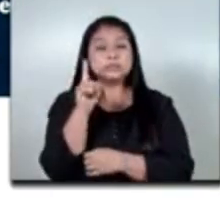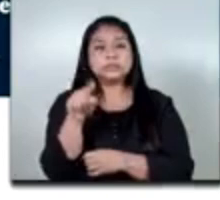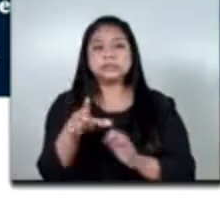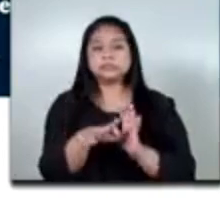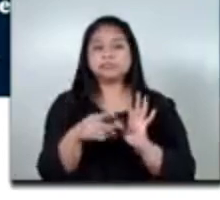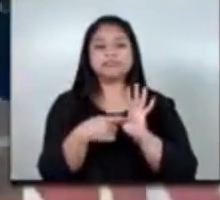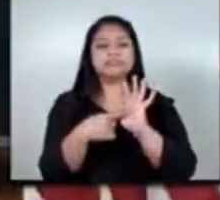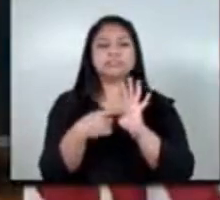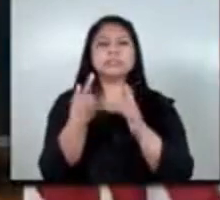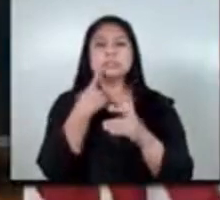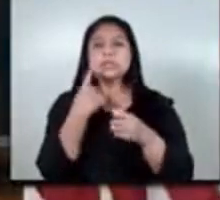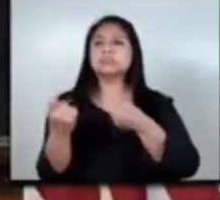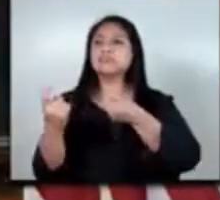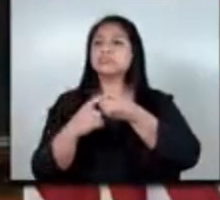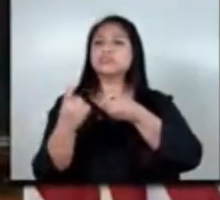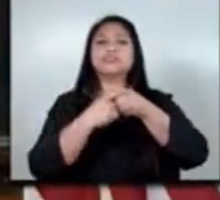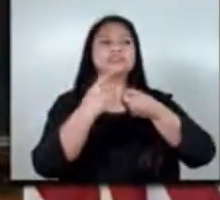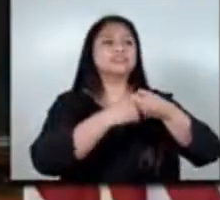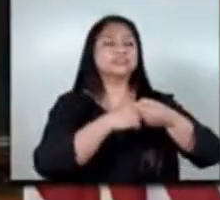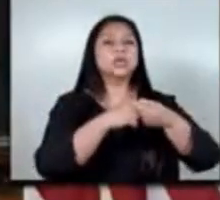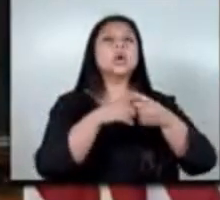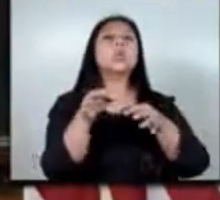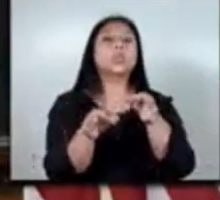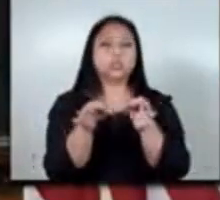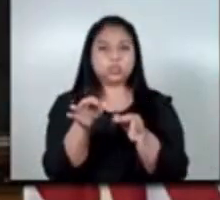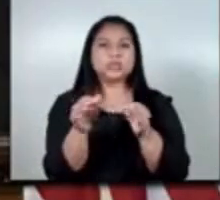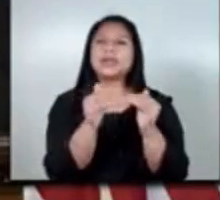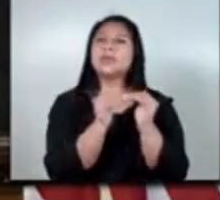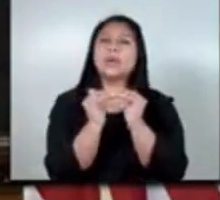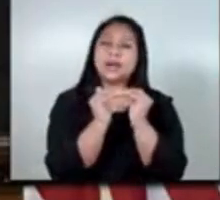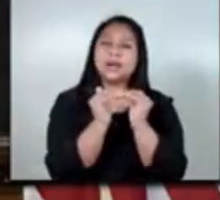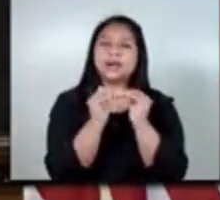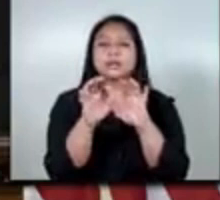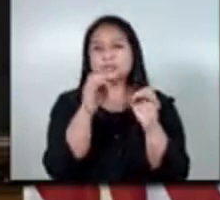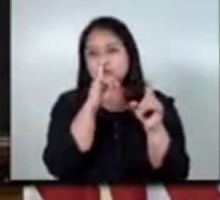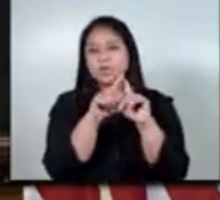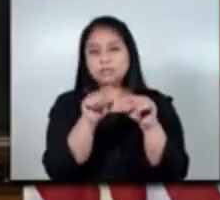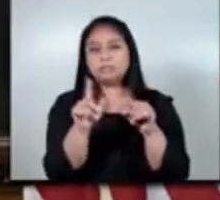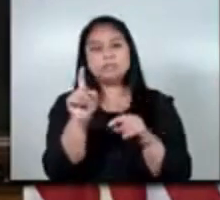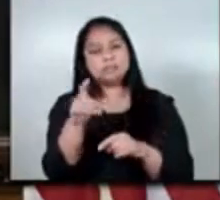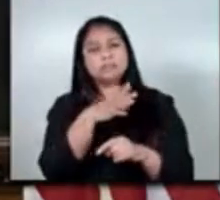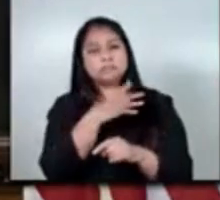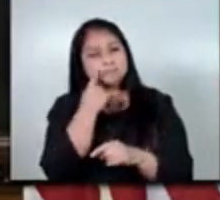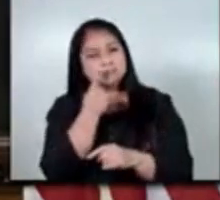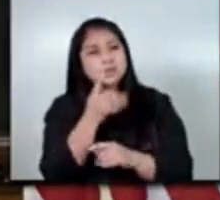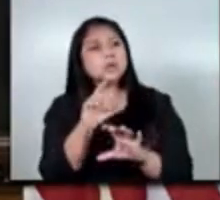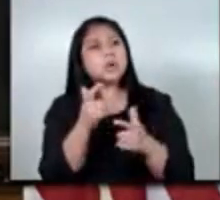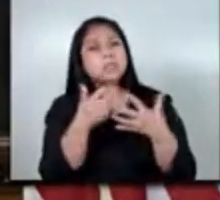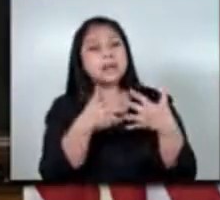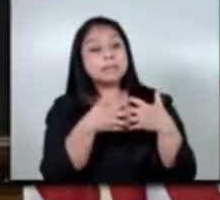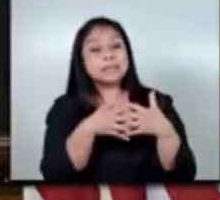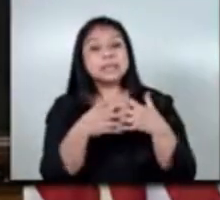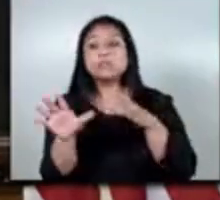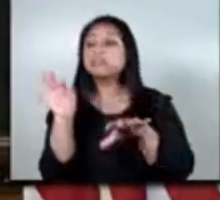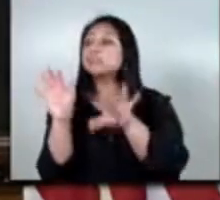un reclutamiento justo y equitativo y en ese sentido una de las tareas más importantes era establecer cómo las empresas de reclutamiento se